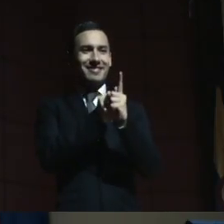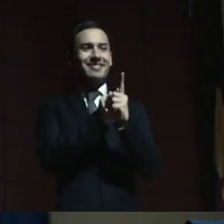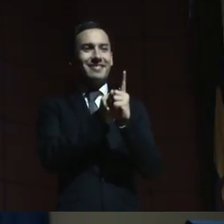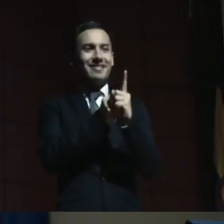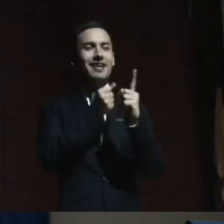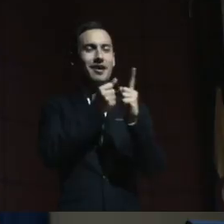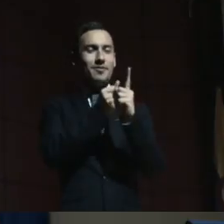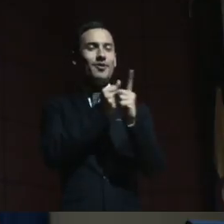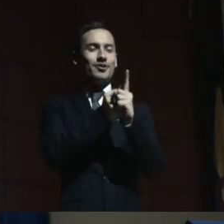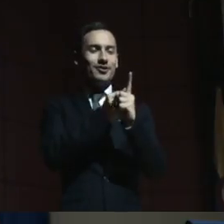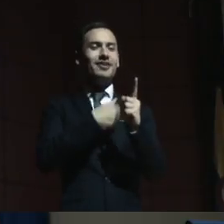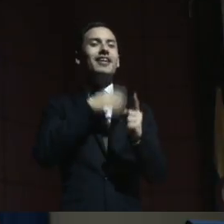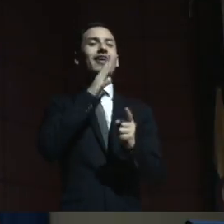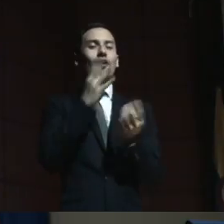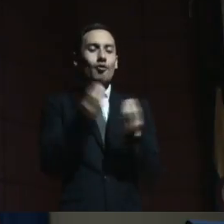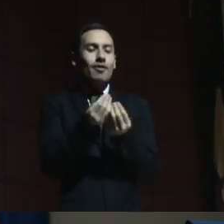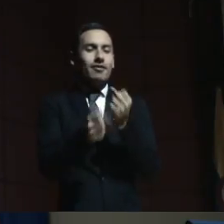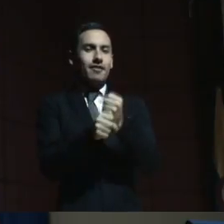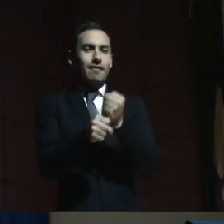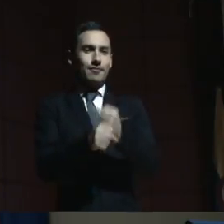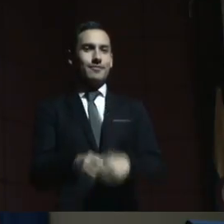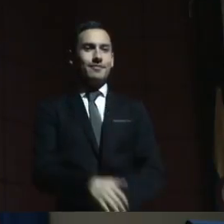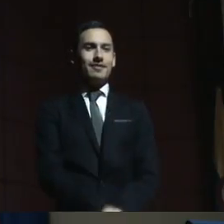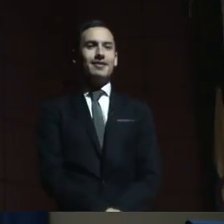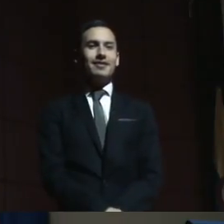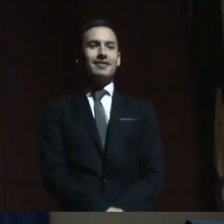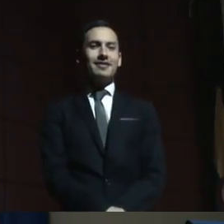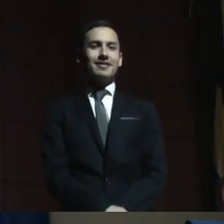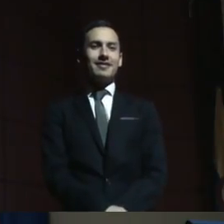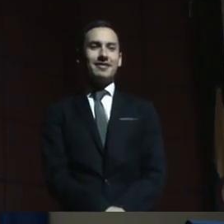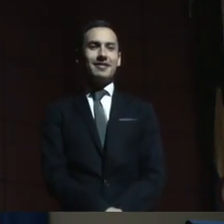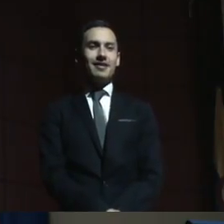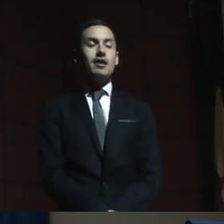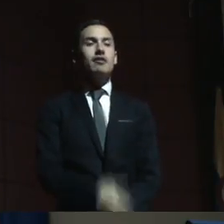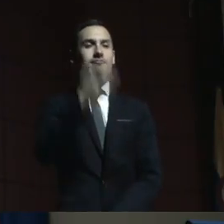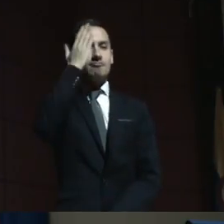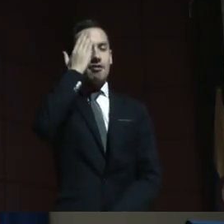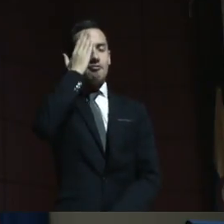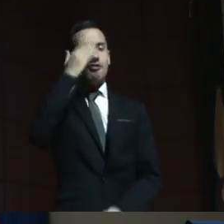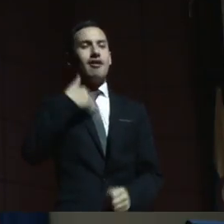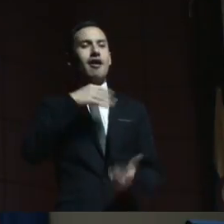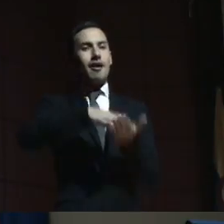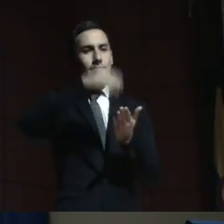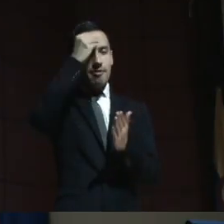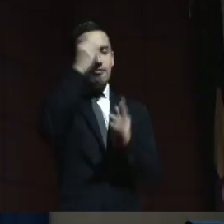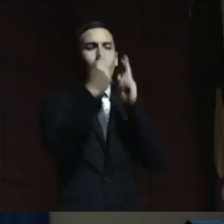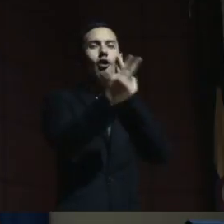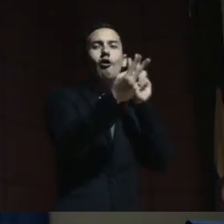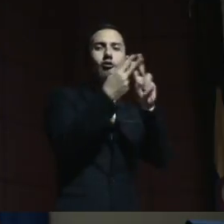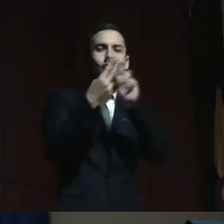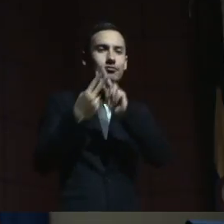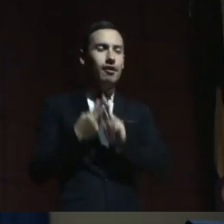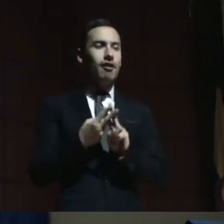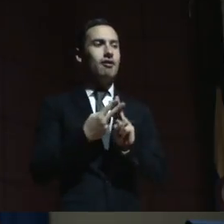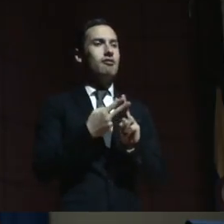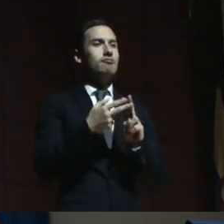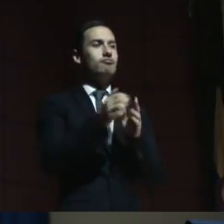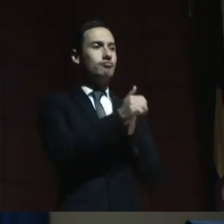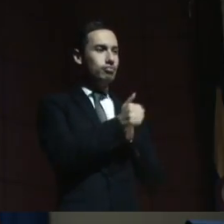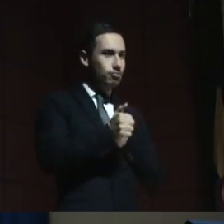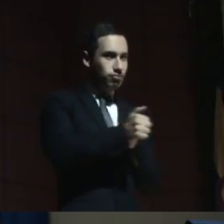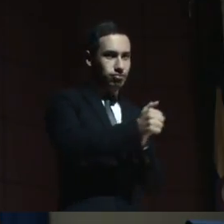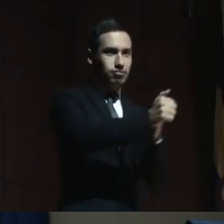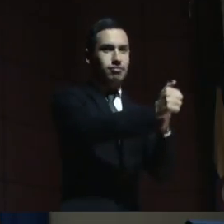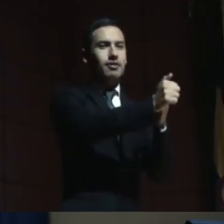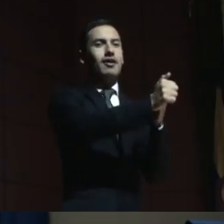apoyo son sus compañeros de trabajo. Y quienes han aprendido a conocerlo y a orientarlo, él